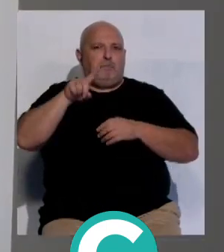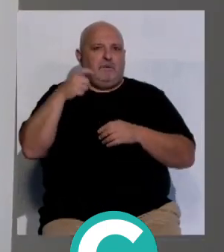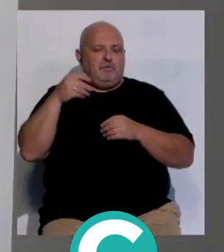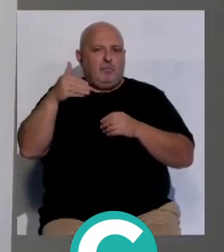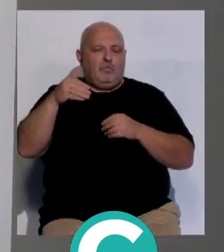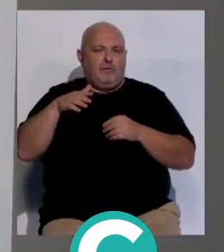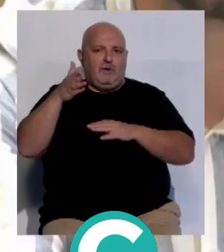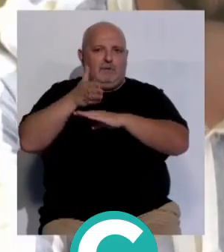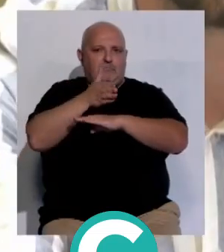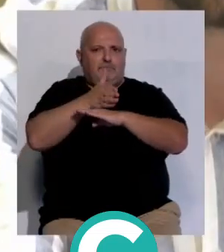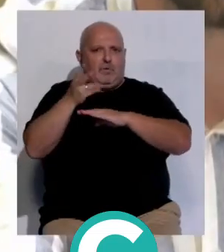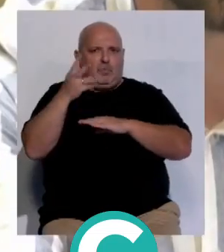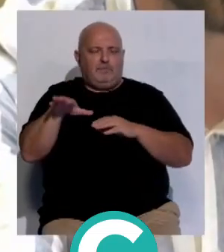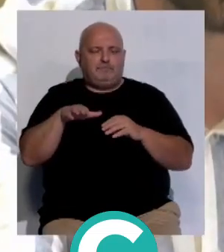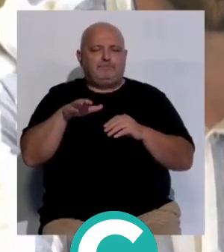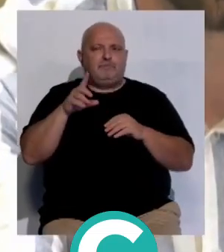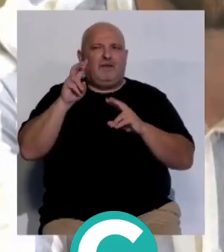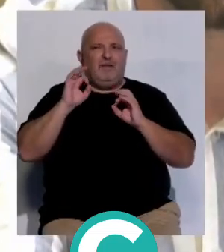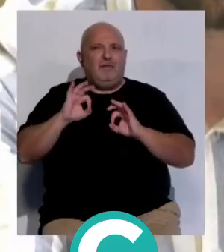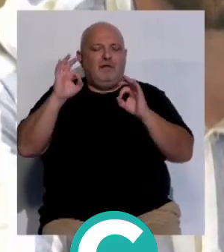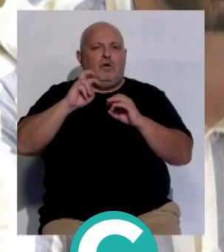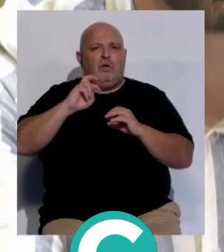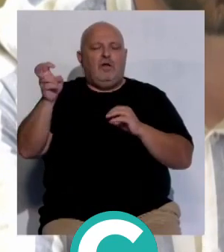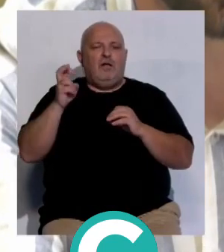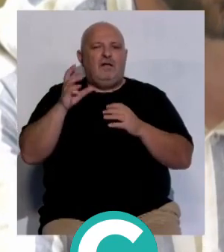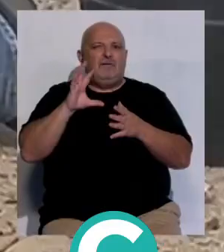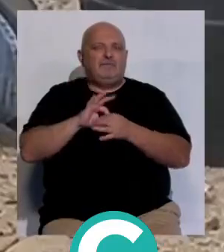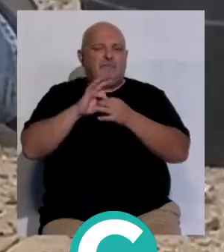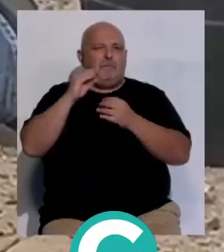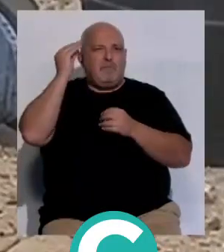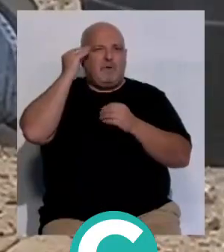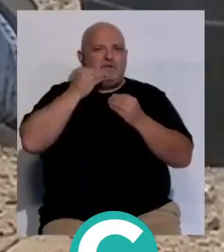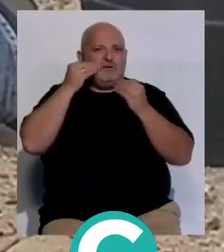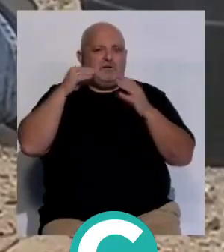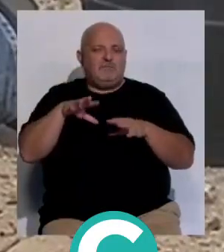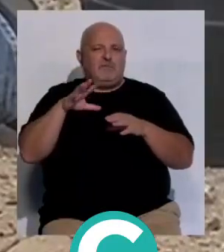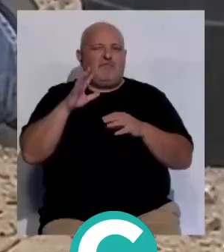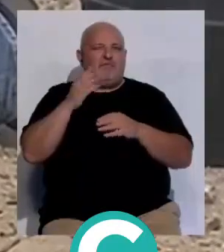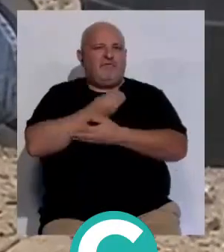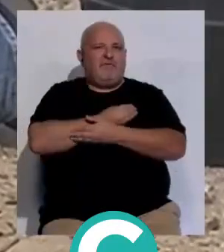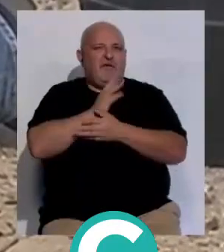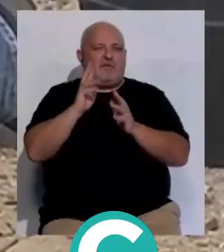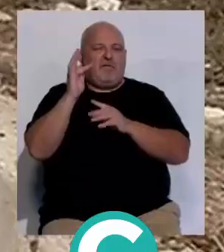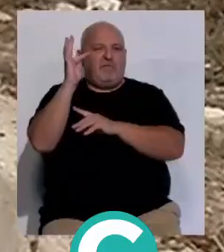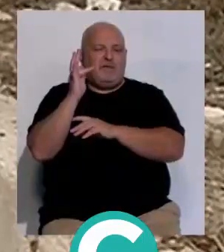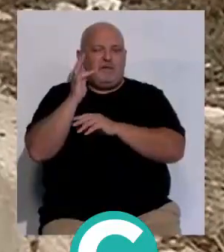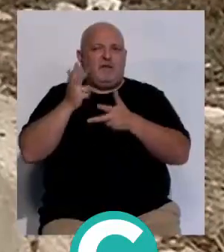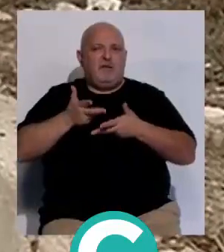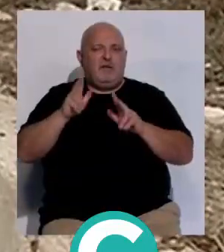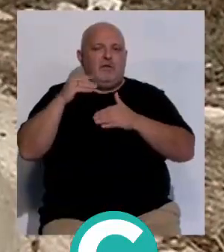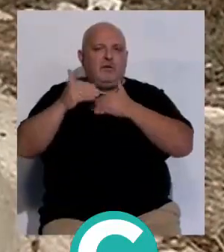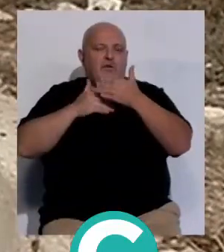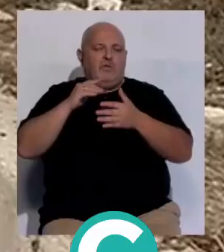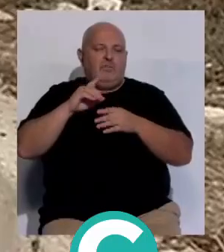extramuros en su repaso apartado especial también para las actuaciones de memoria histórica y bebés robados en el cementerio que permitirán su